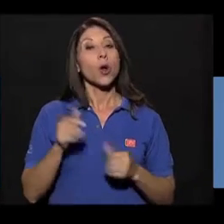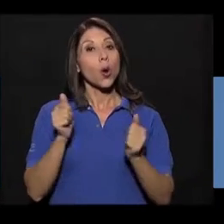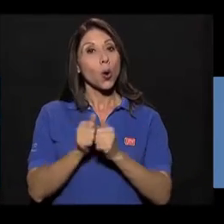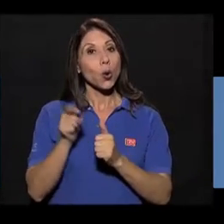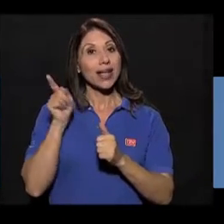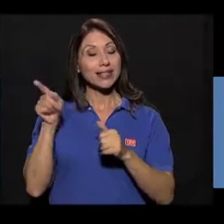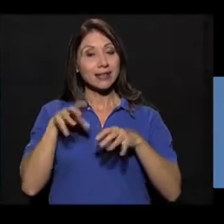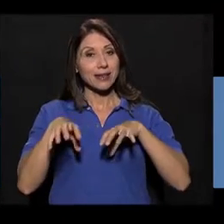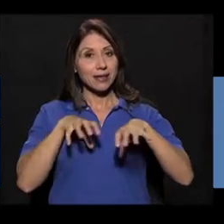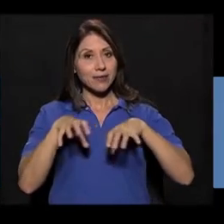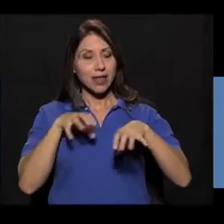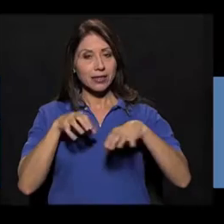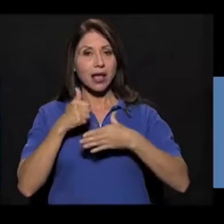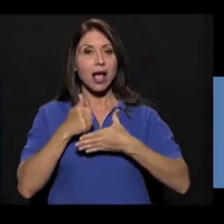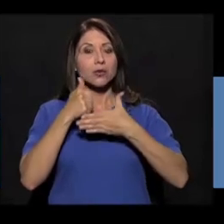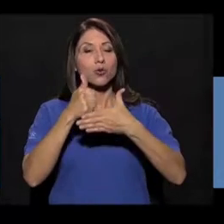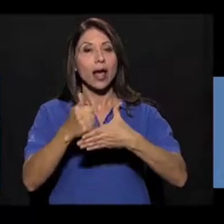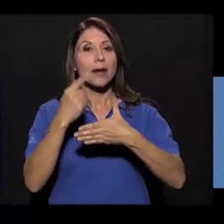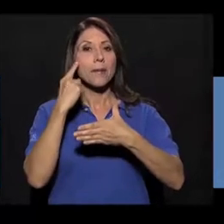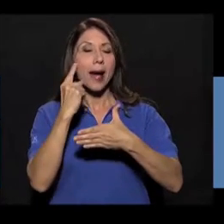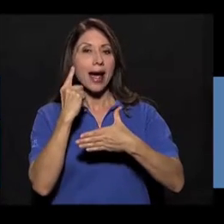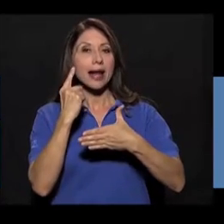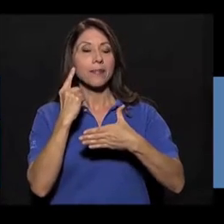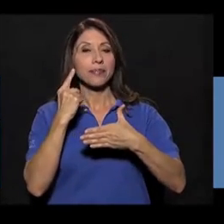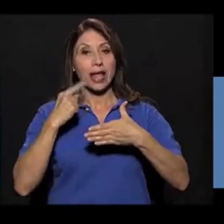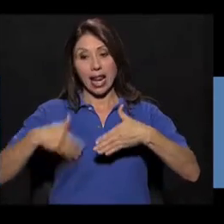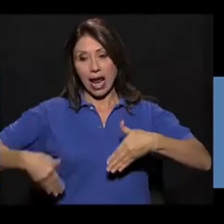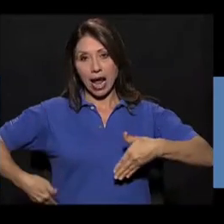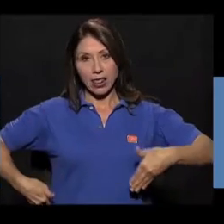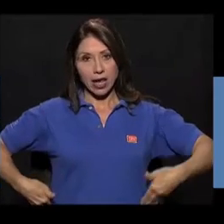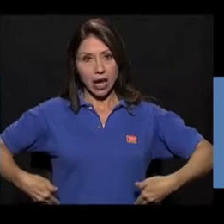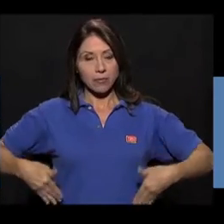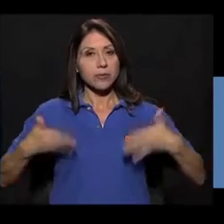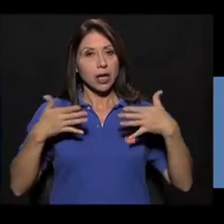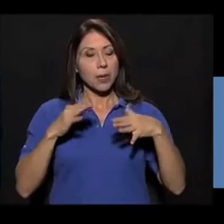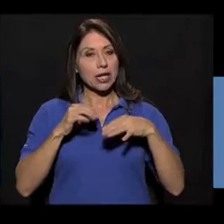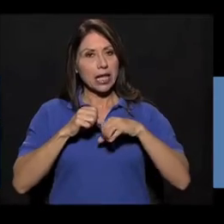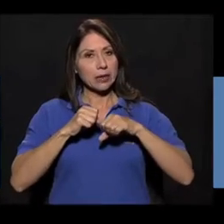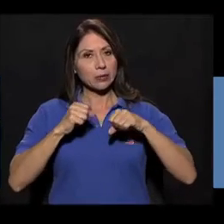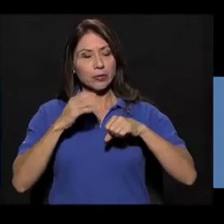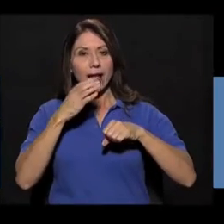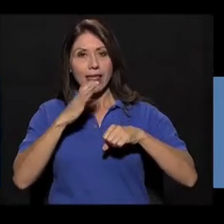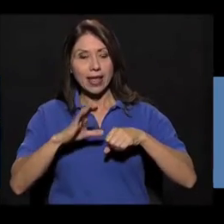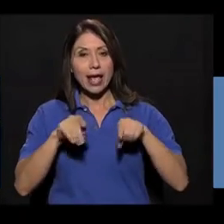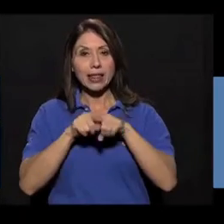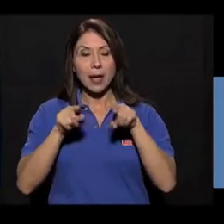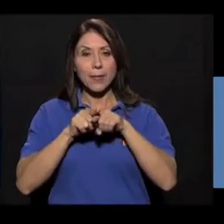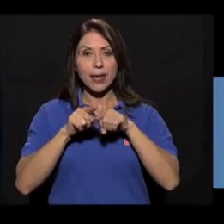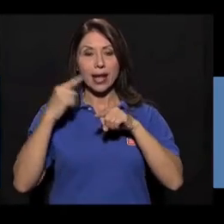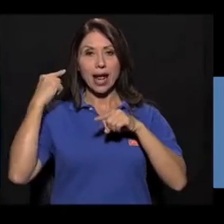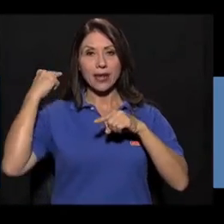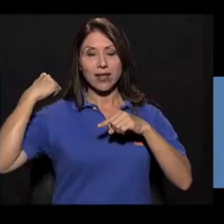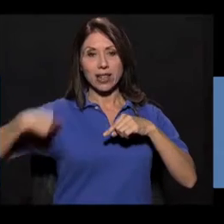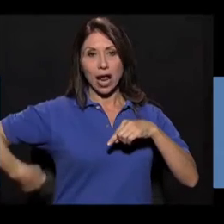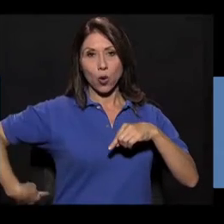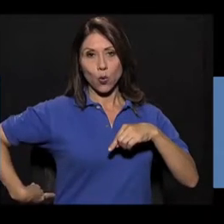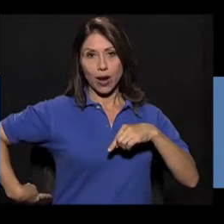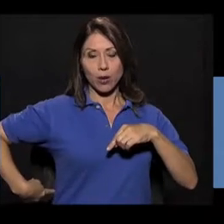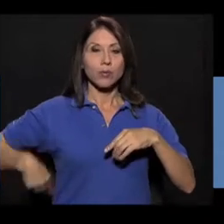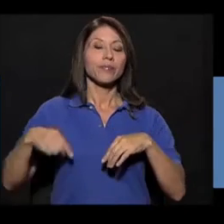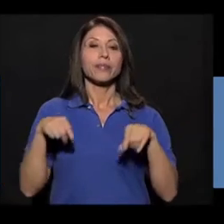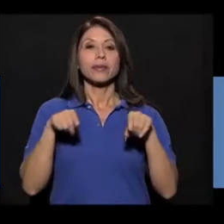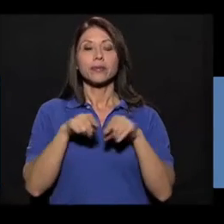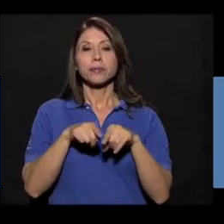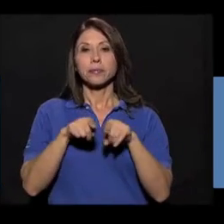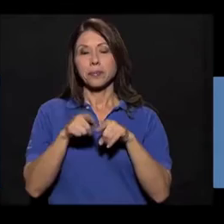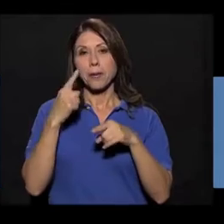la articulación de la cadera y también a nivel de la columna lumbar. Vamos a estirar la